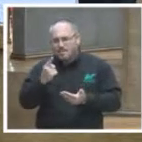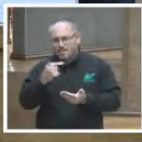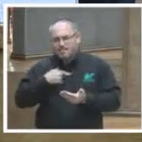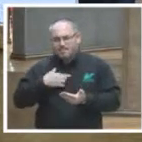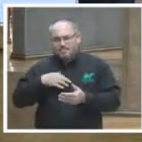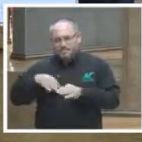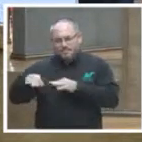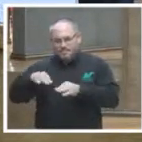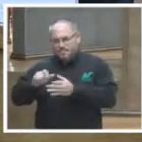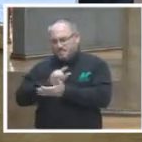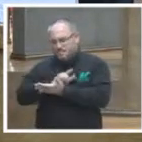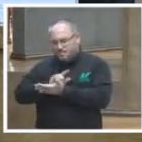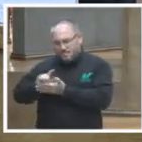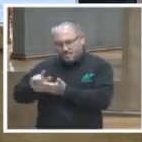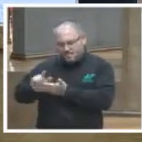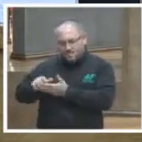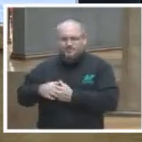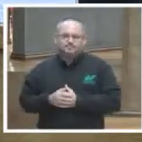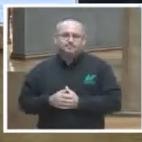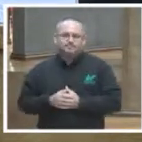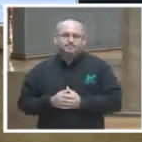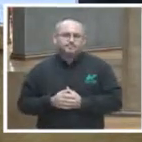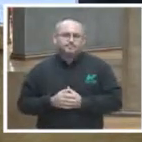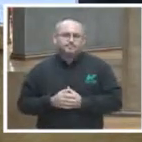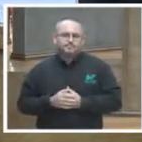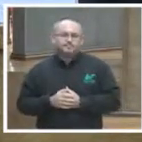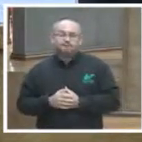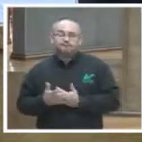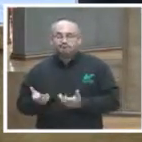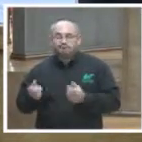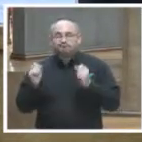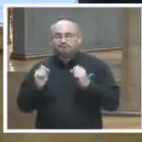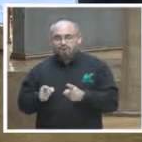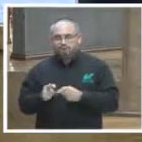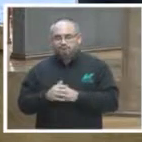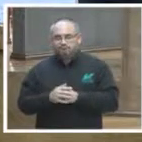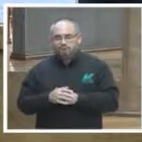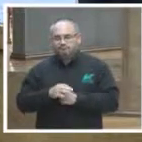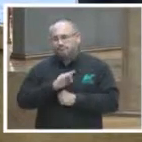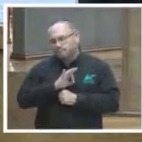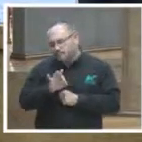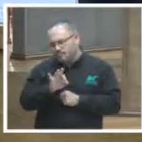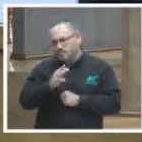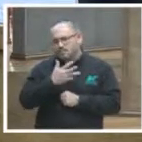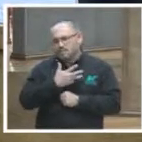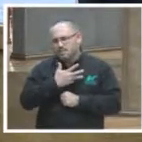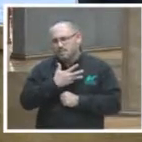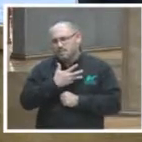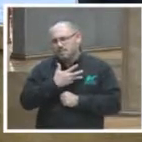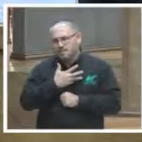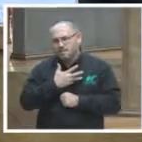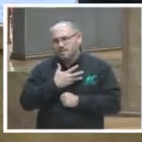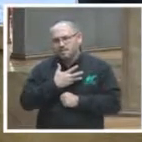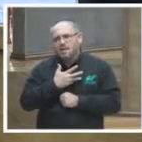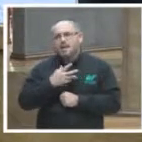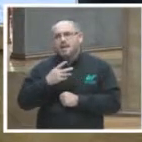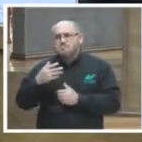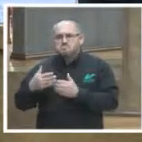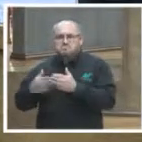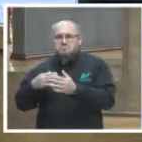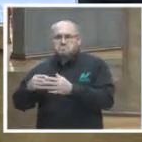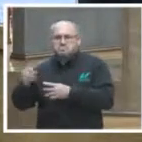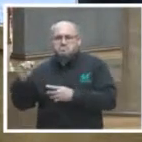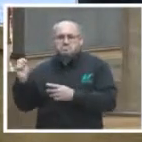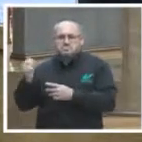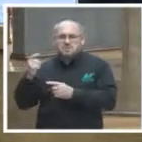comunicar algo con un objetivo inclusive pueden tenerse muy buenas tecnologías y muy